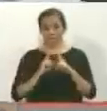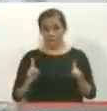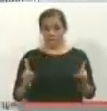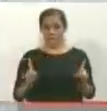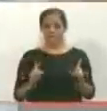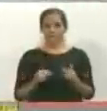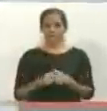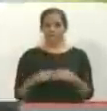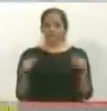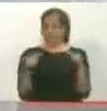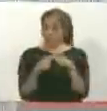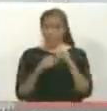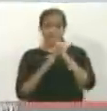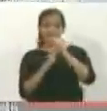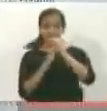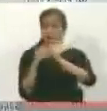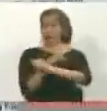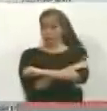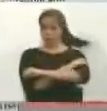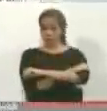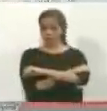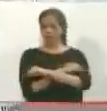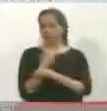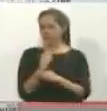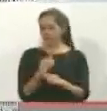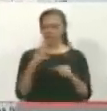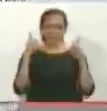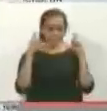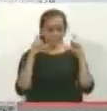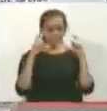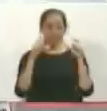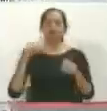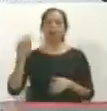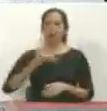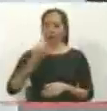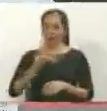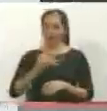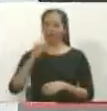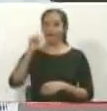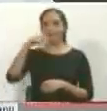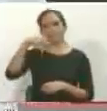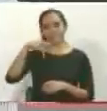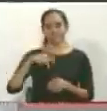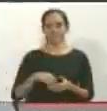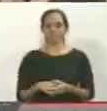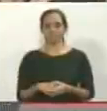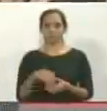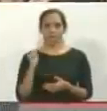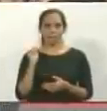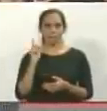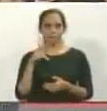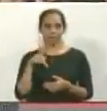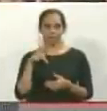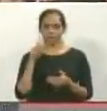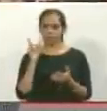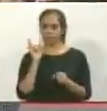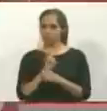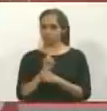el equipo del líder opositor dice que la foto es original de AP. AP nunca estuvo en el sitio.